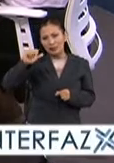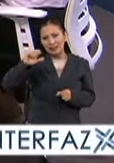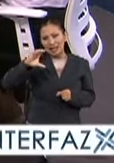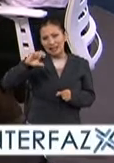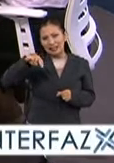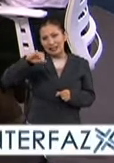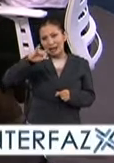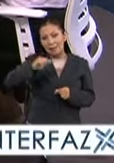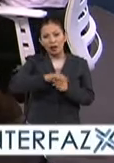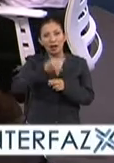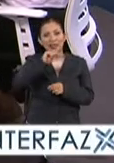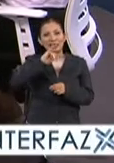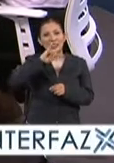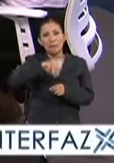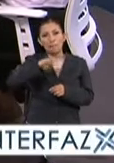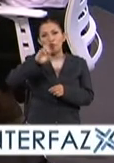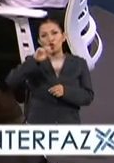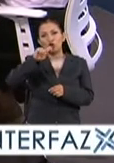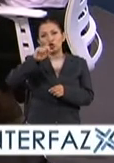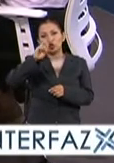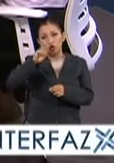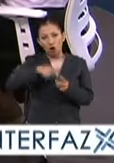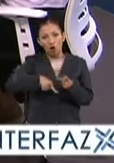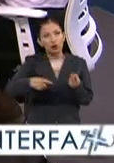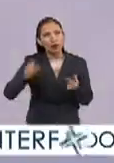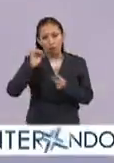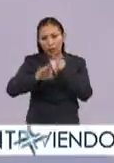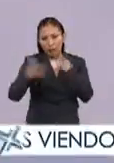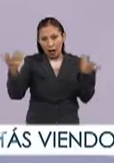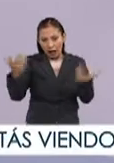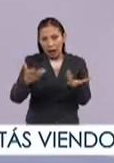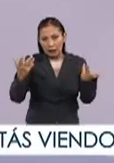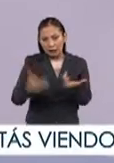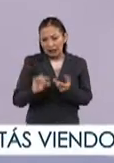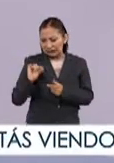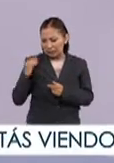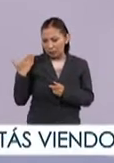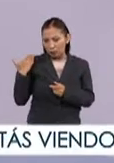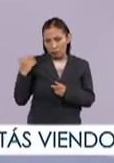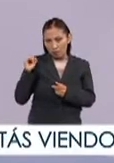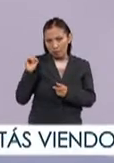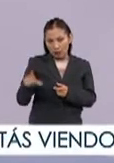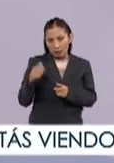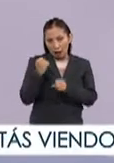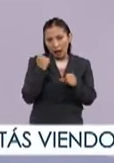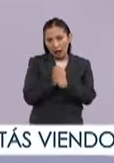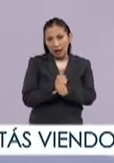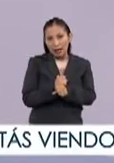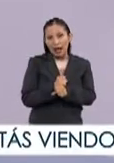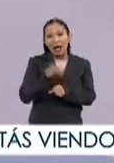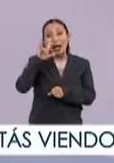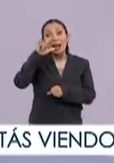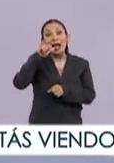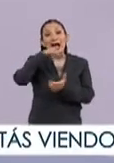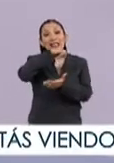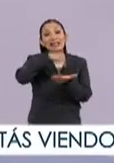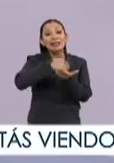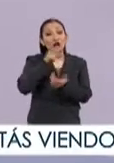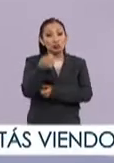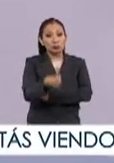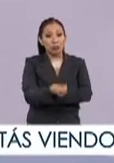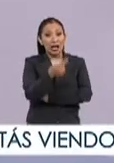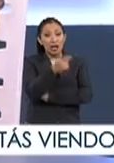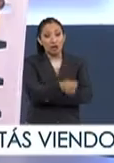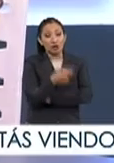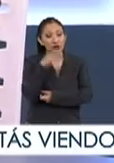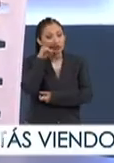exacto como Tim Burton la última que la más reciente justo de este año que es la isla de los perros que es